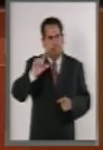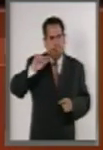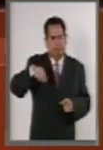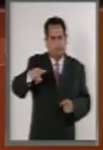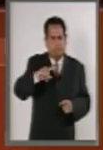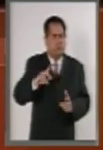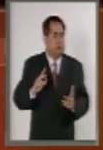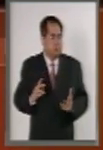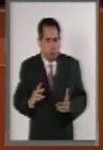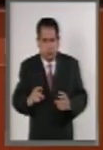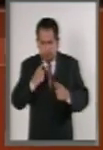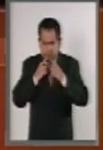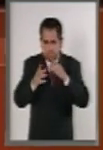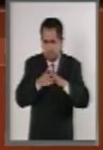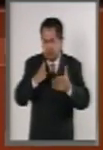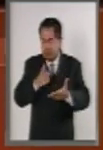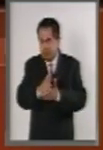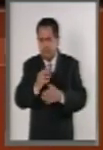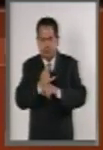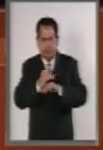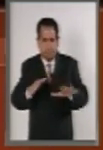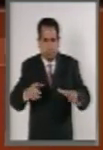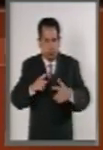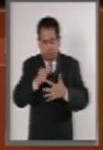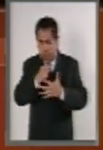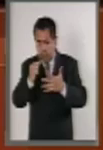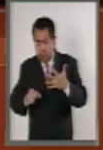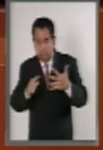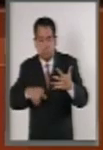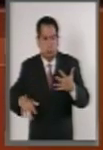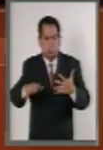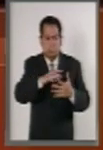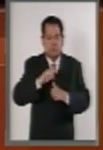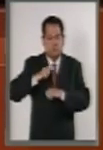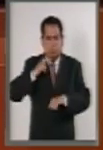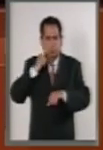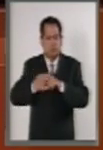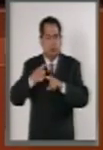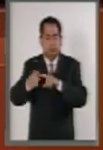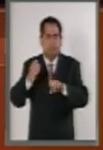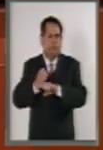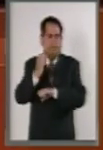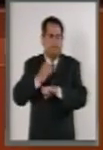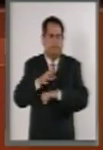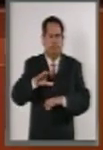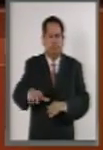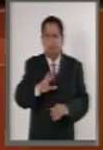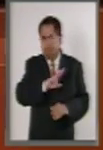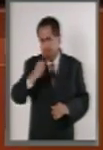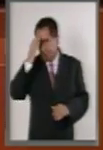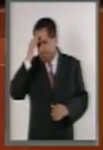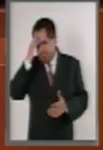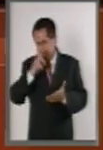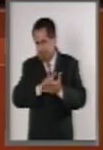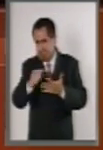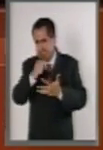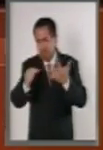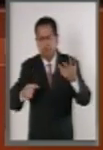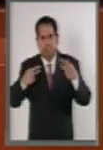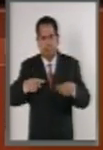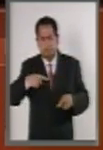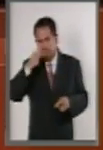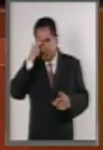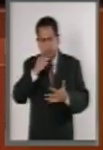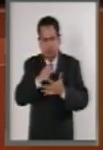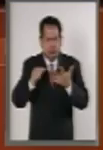Se armonizan los criterios de acceso a la información de todos los organismos garantes de los estados. Se reconoce el derecho de todos los mexicanos a